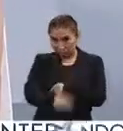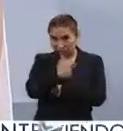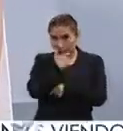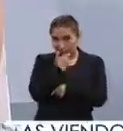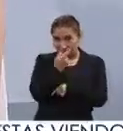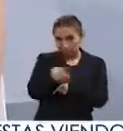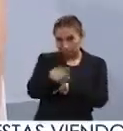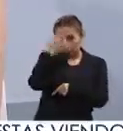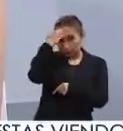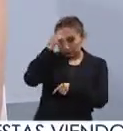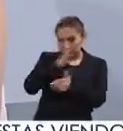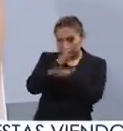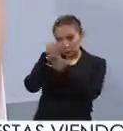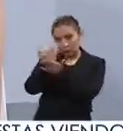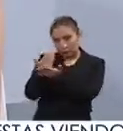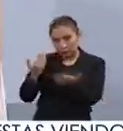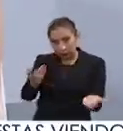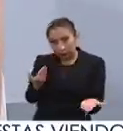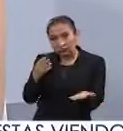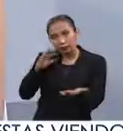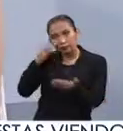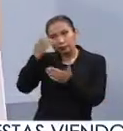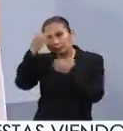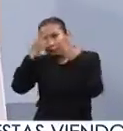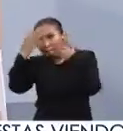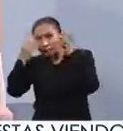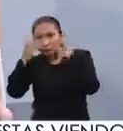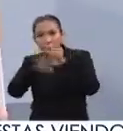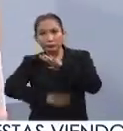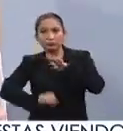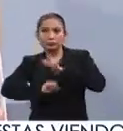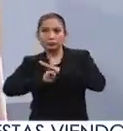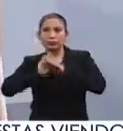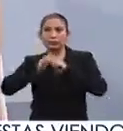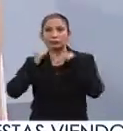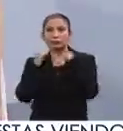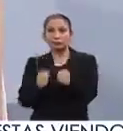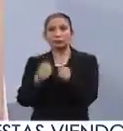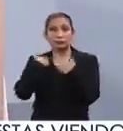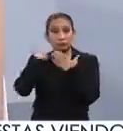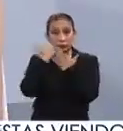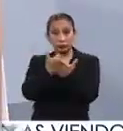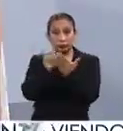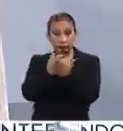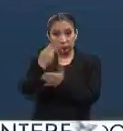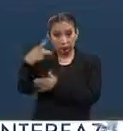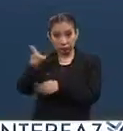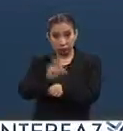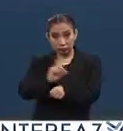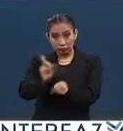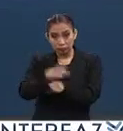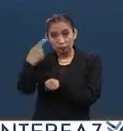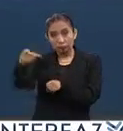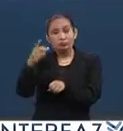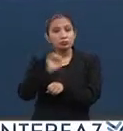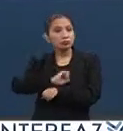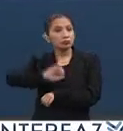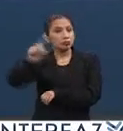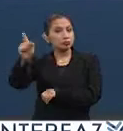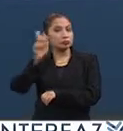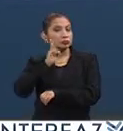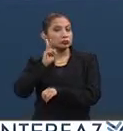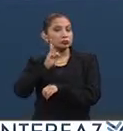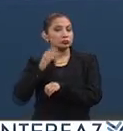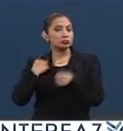inglés y esta experiencia que por supuesto te dio pues una base mucho más sólida te ha ayudado en tu día a día y en tu práctica profesional